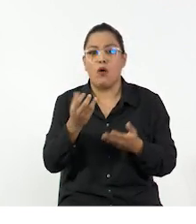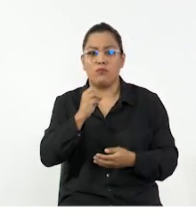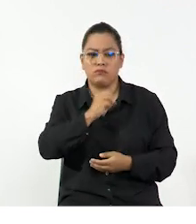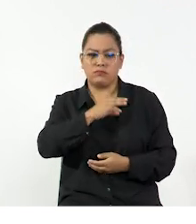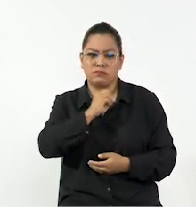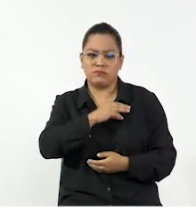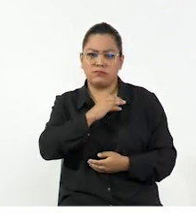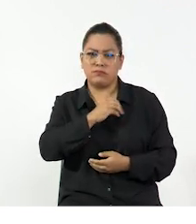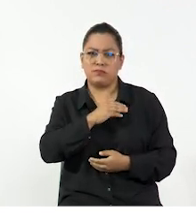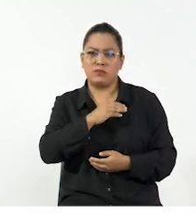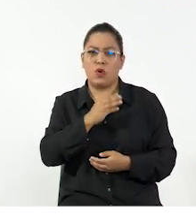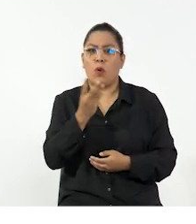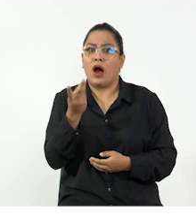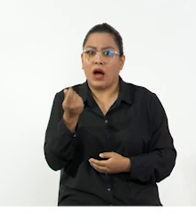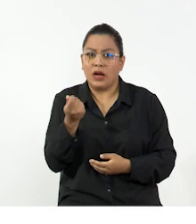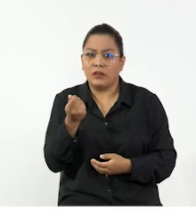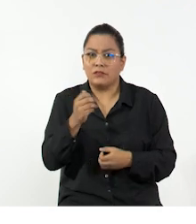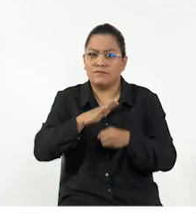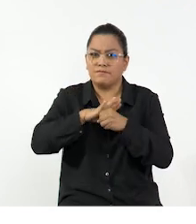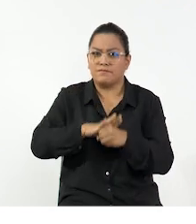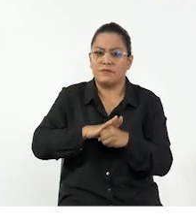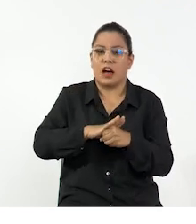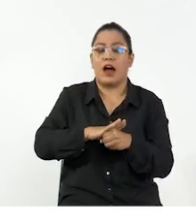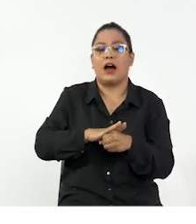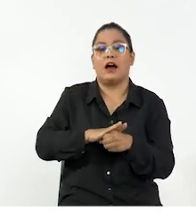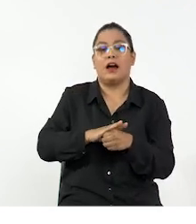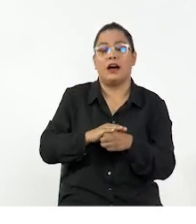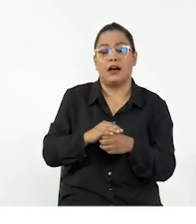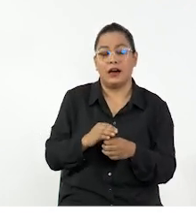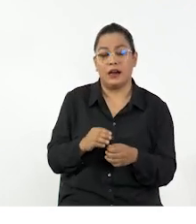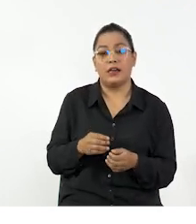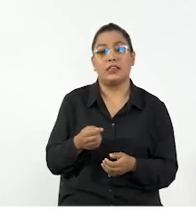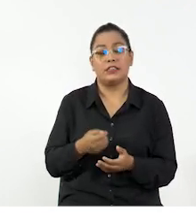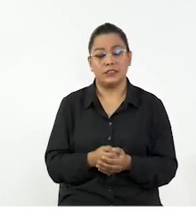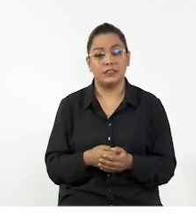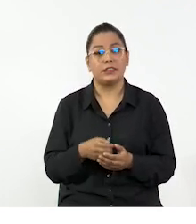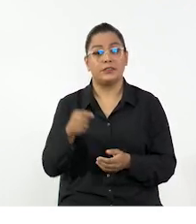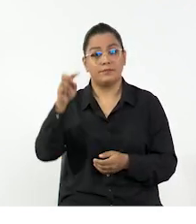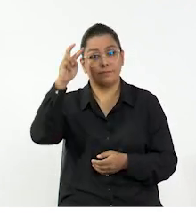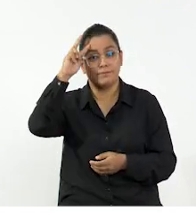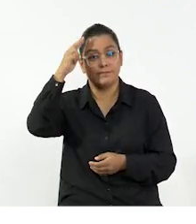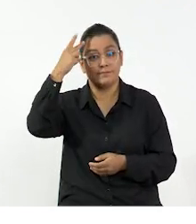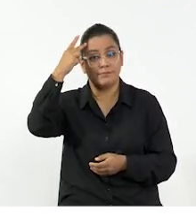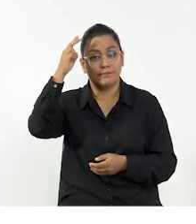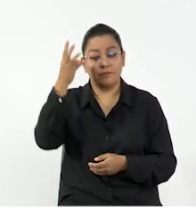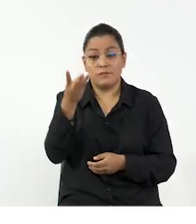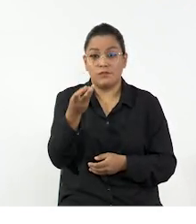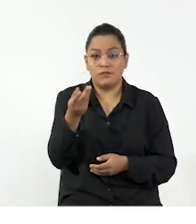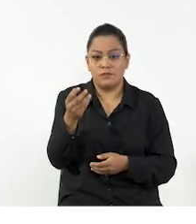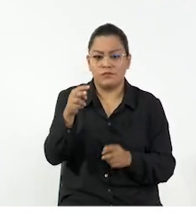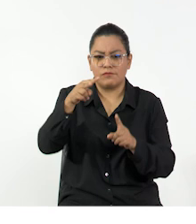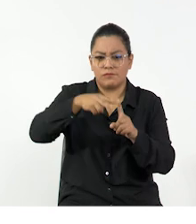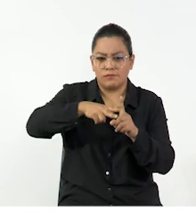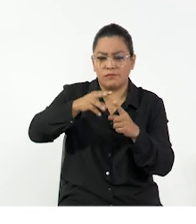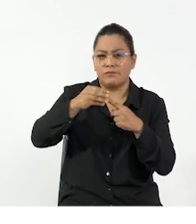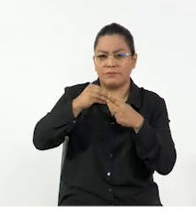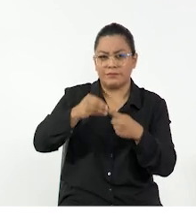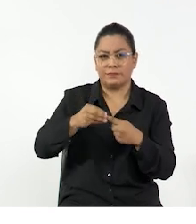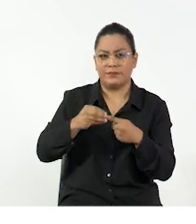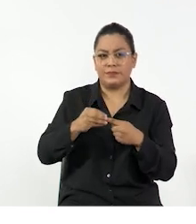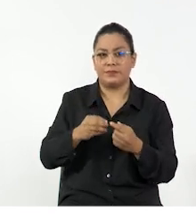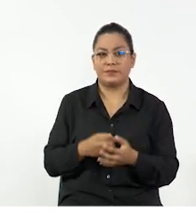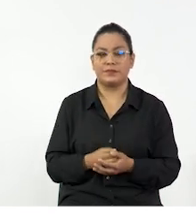nuestra presión arterial, estamos hablando de magnitudes físicas, magnitudes que están asociadas a unidades físicas para